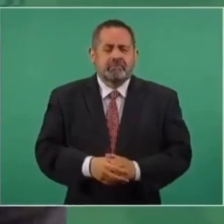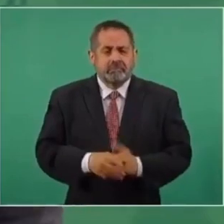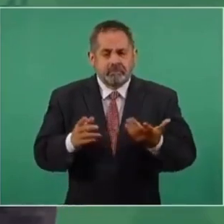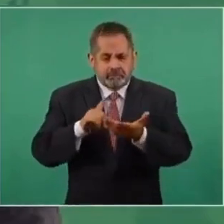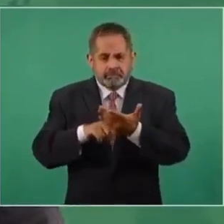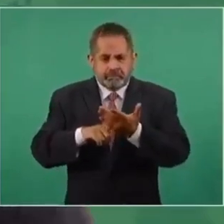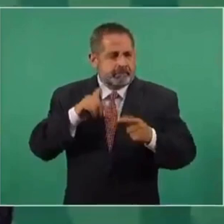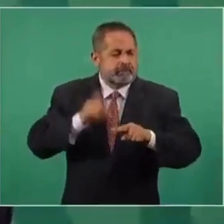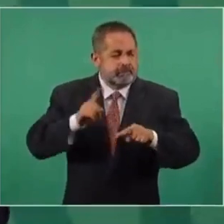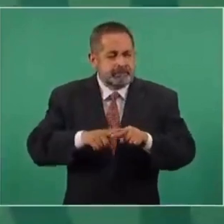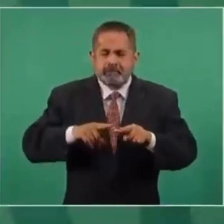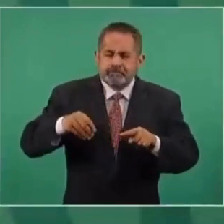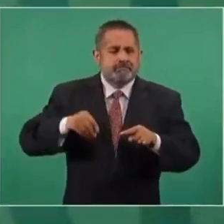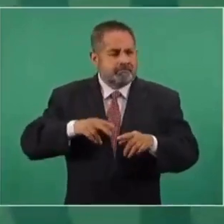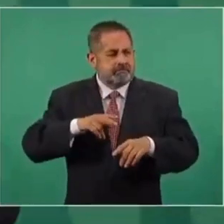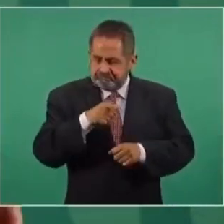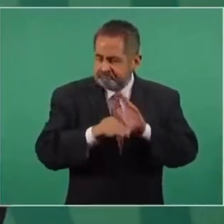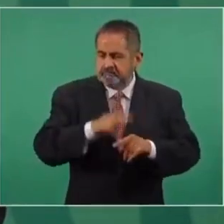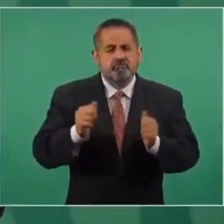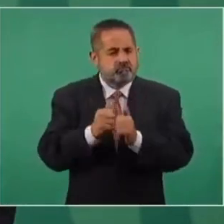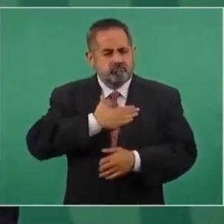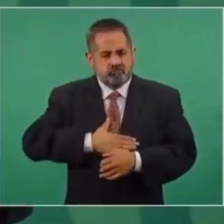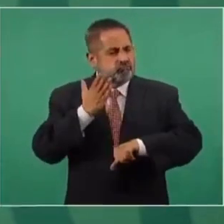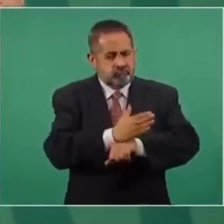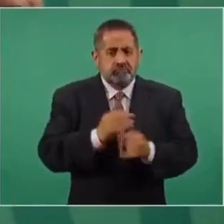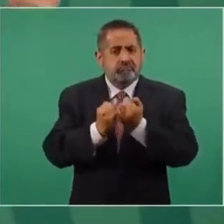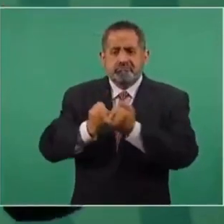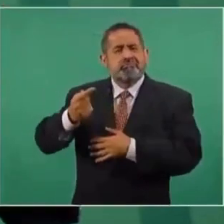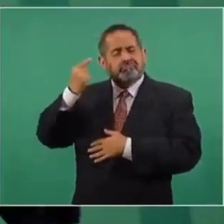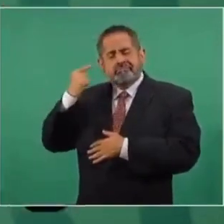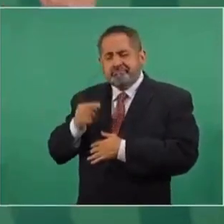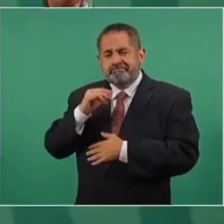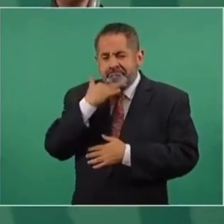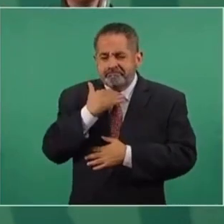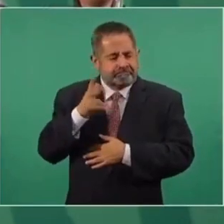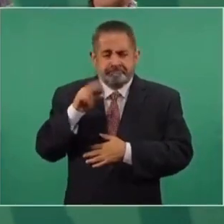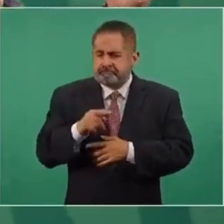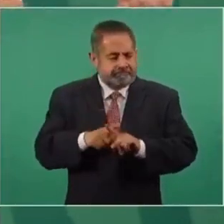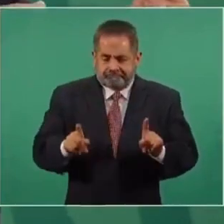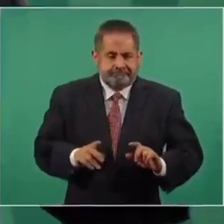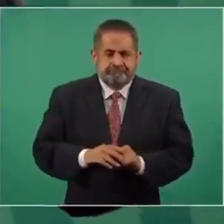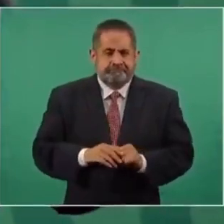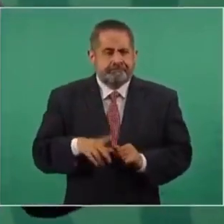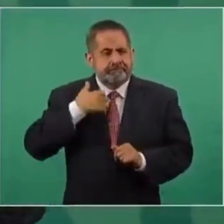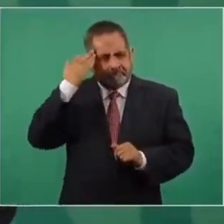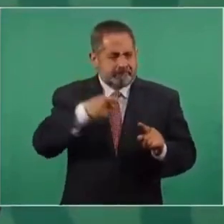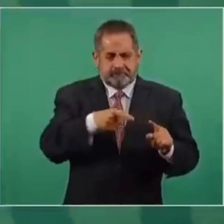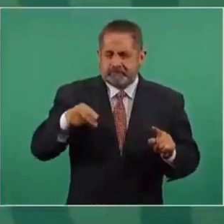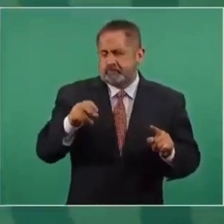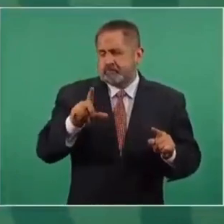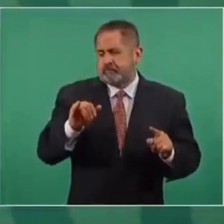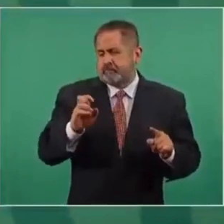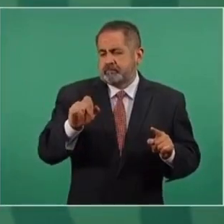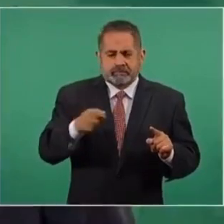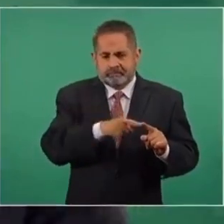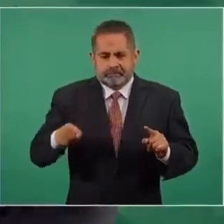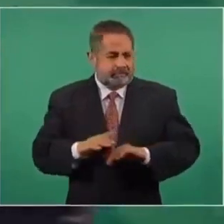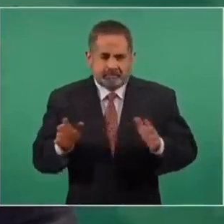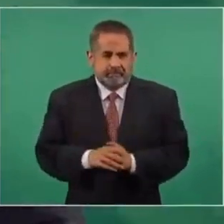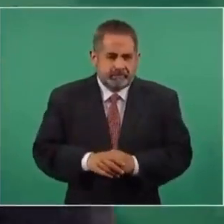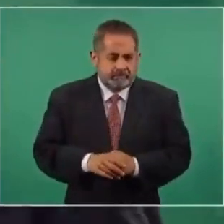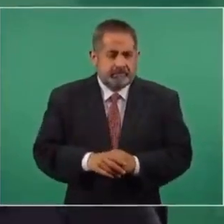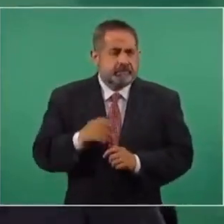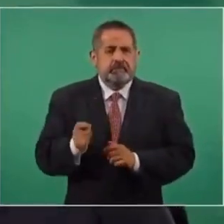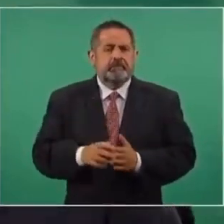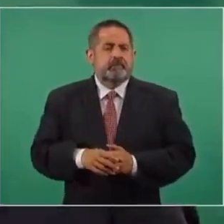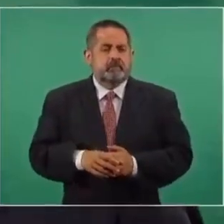Se va a conocer la verdad y va a haber justicia. No somos iguales a los corruptos del periodo neoliberal, nada más